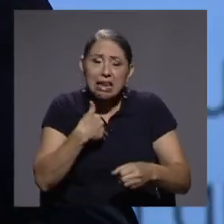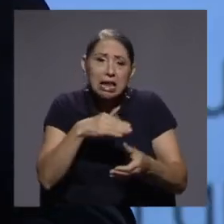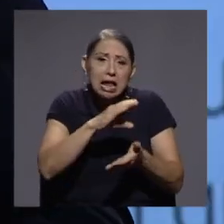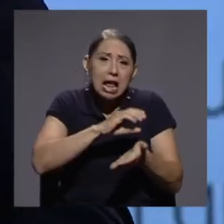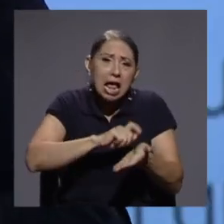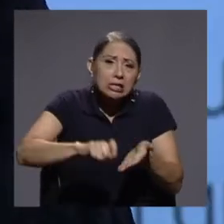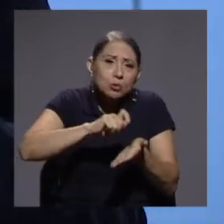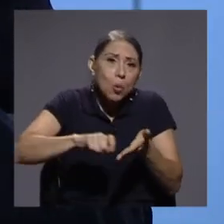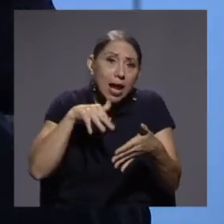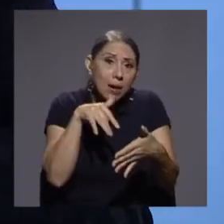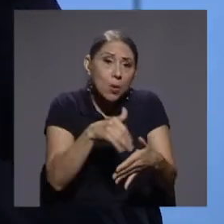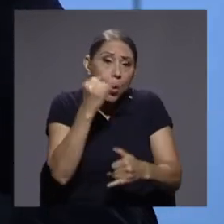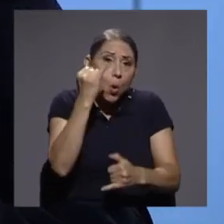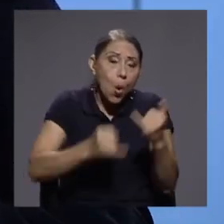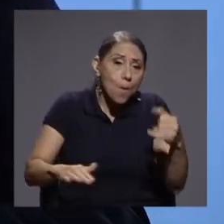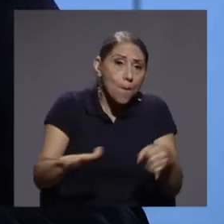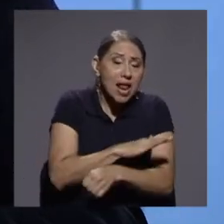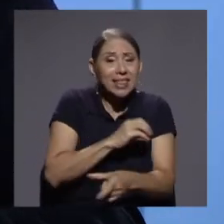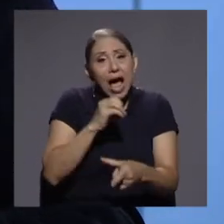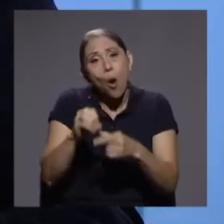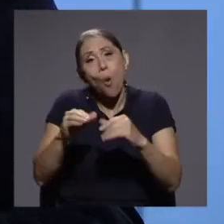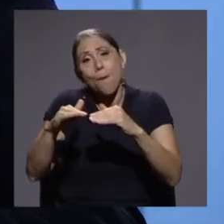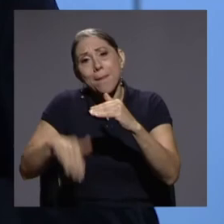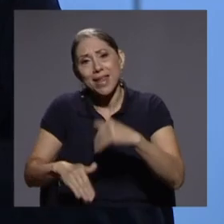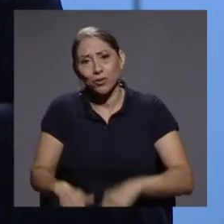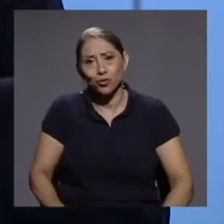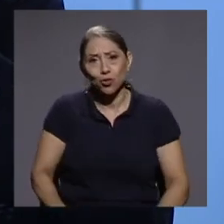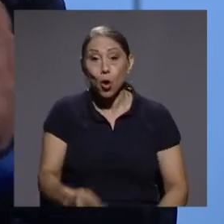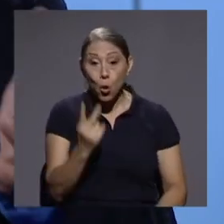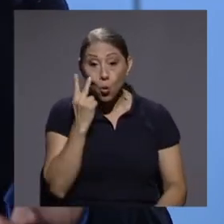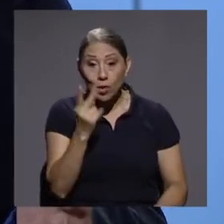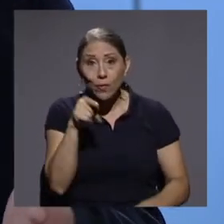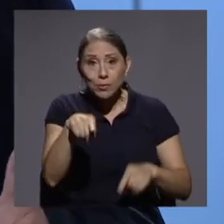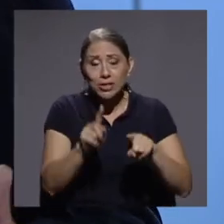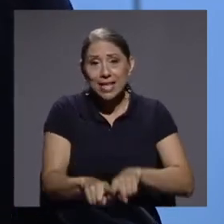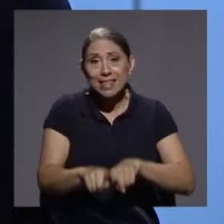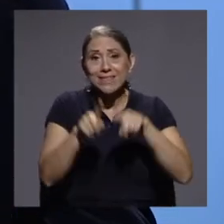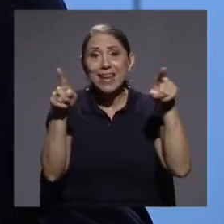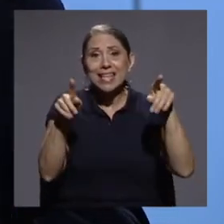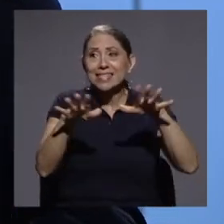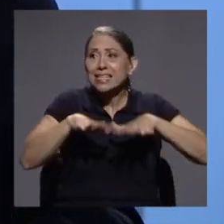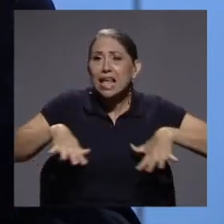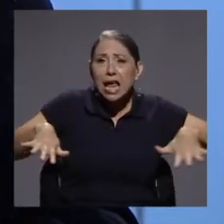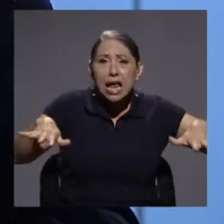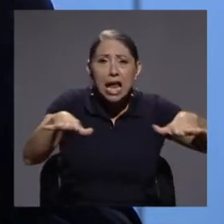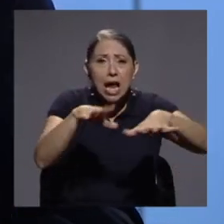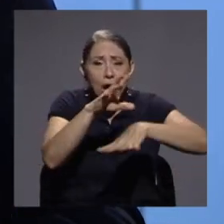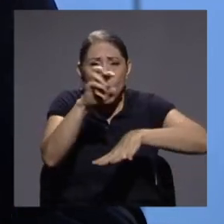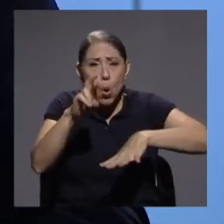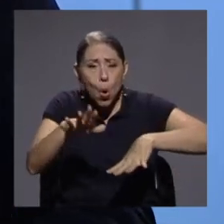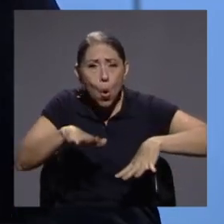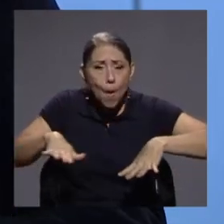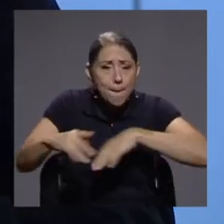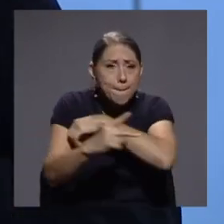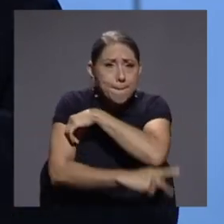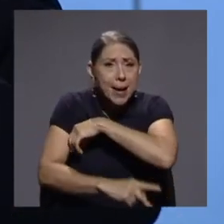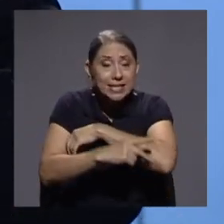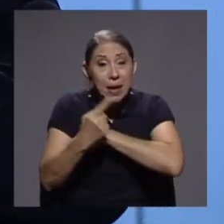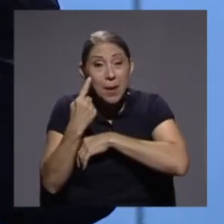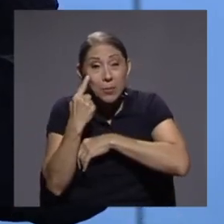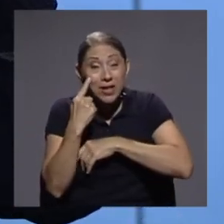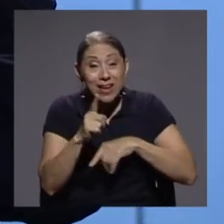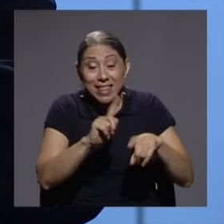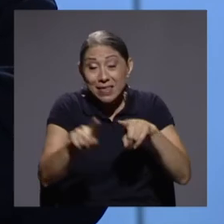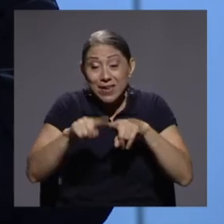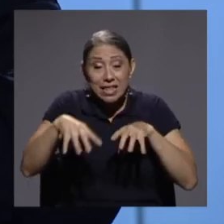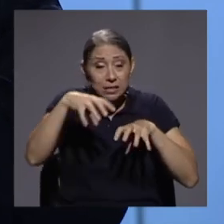hemos explorado estas brechas a nivel territorial, vamos a encontrar que hay un conjunto de distritos que se